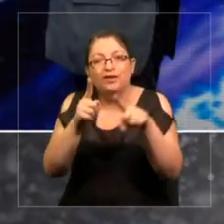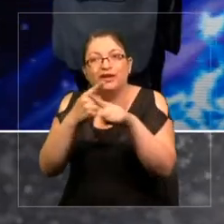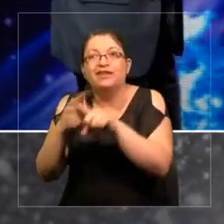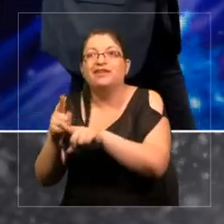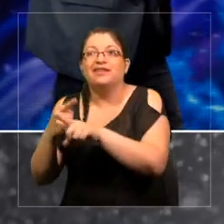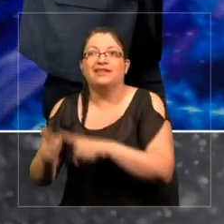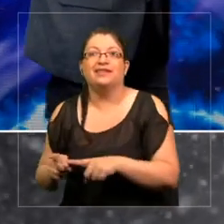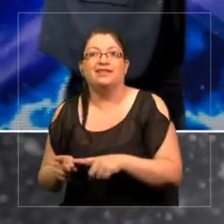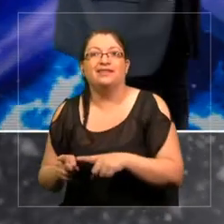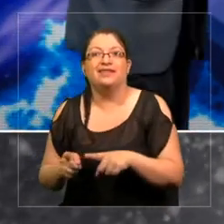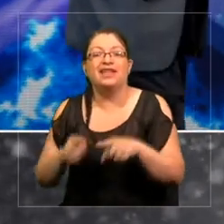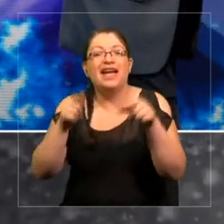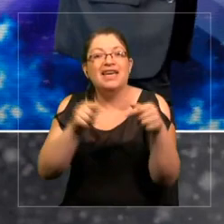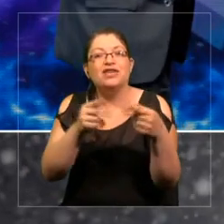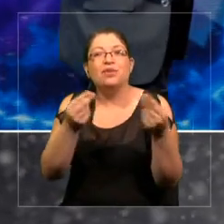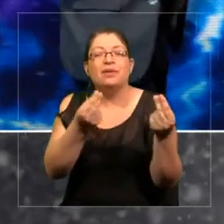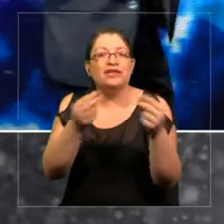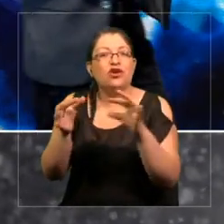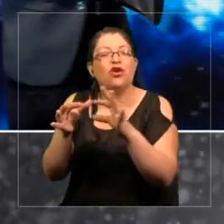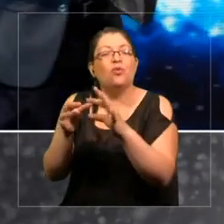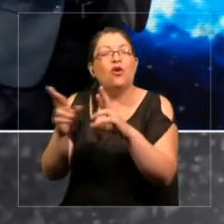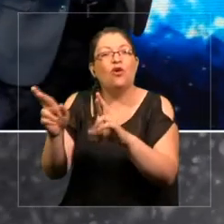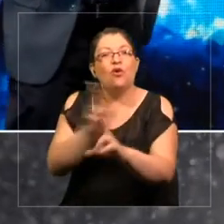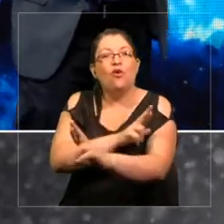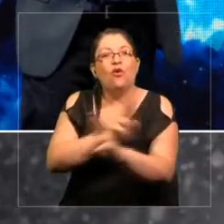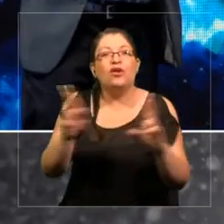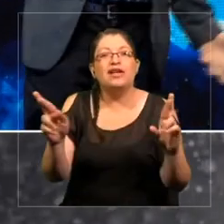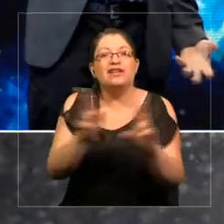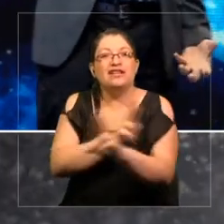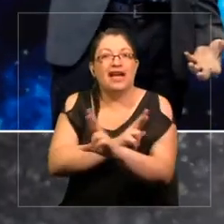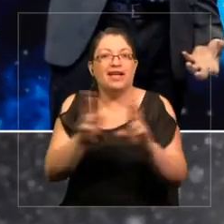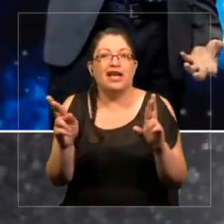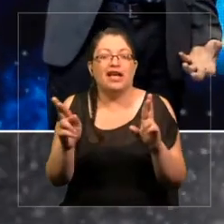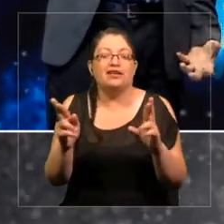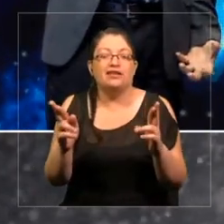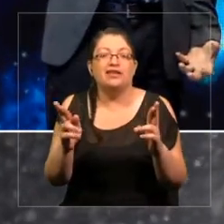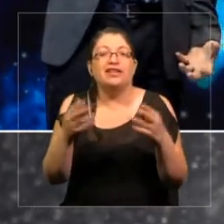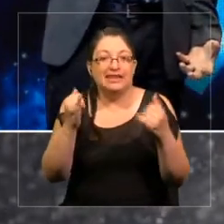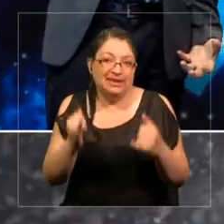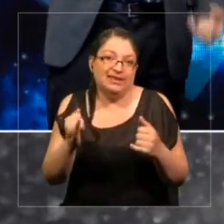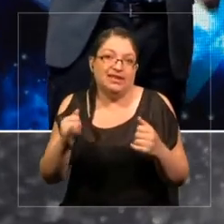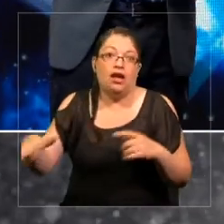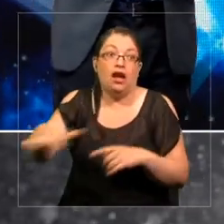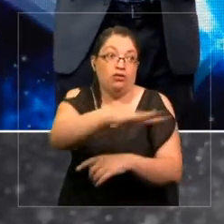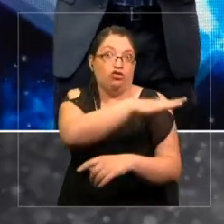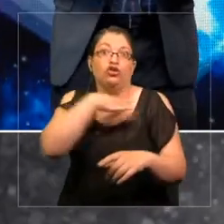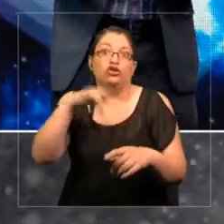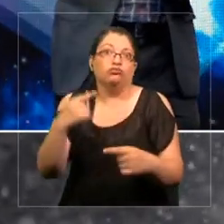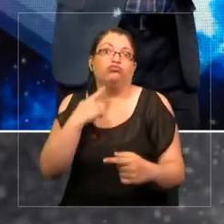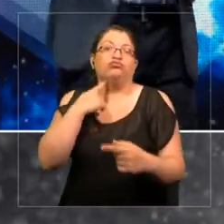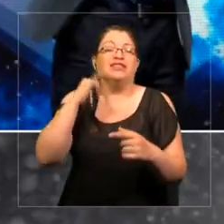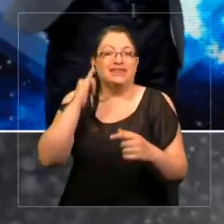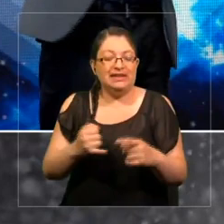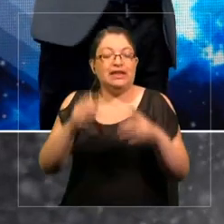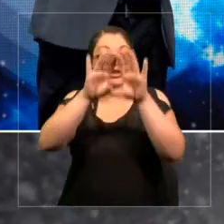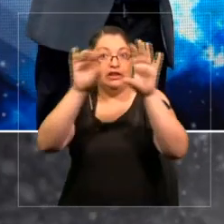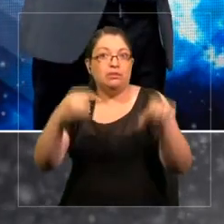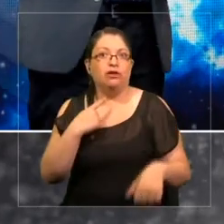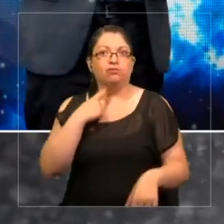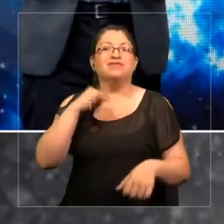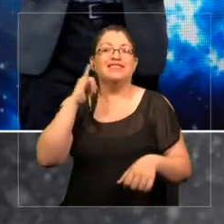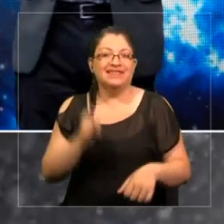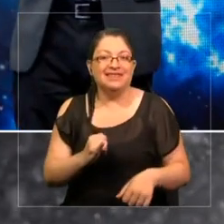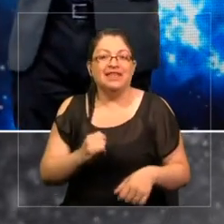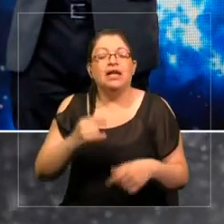es una relación bidireccional. Claro, el entorno nos afecta, los sistemas nos afectan, pero